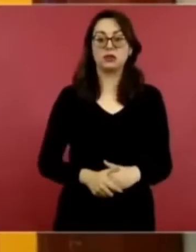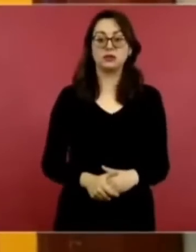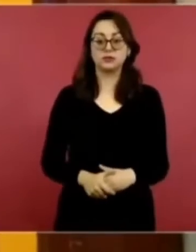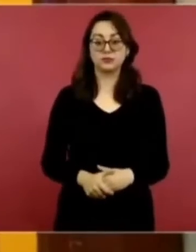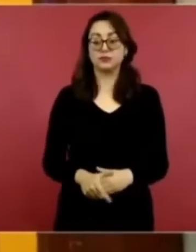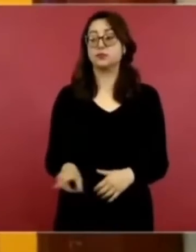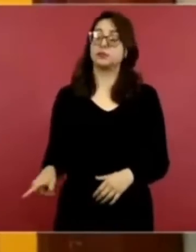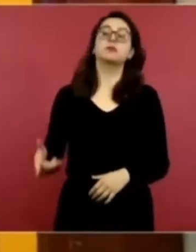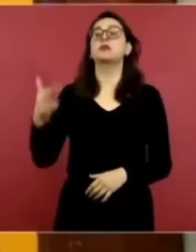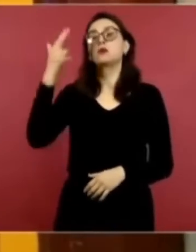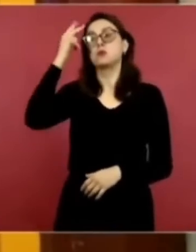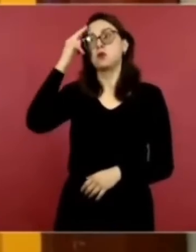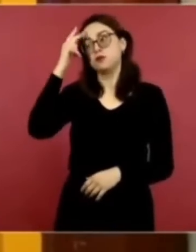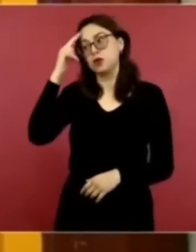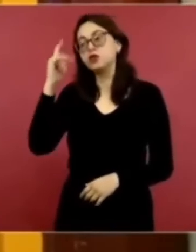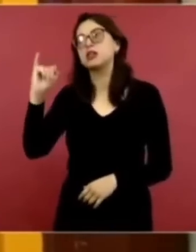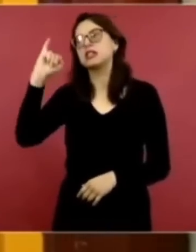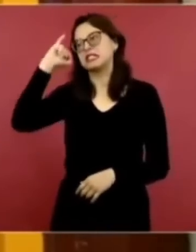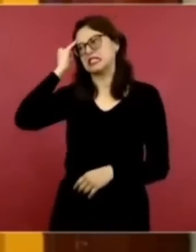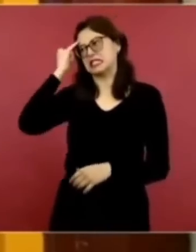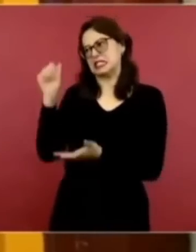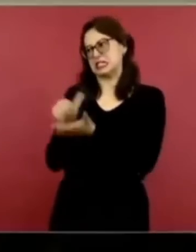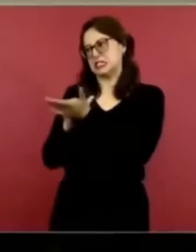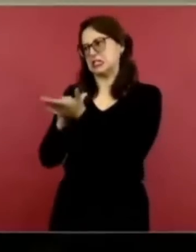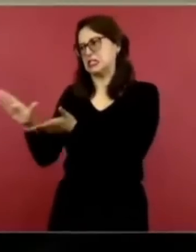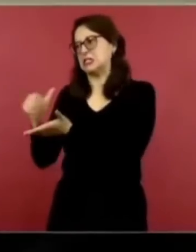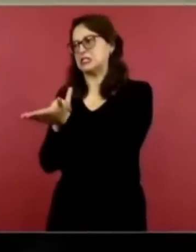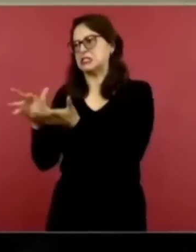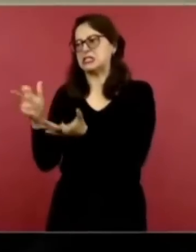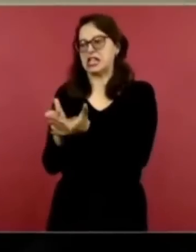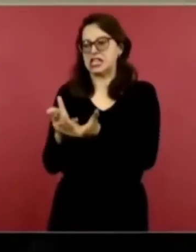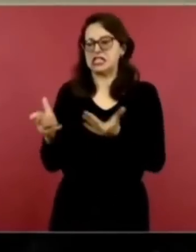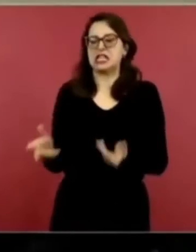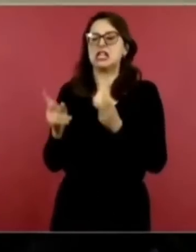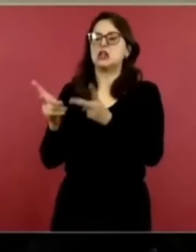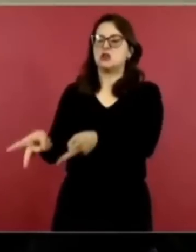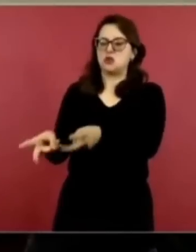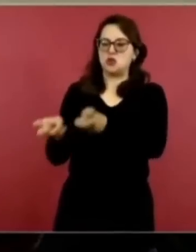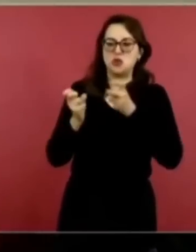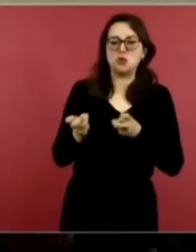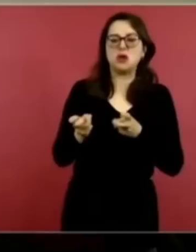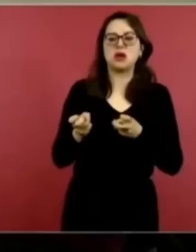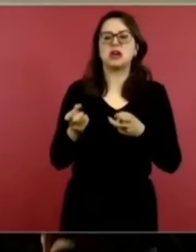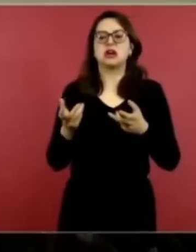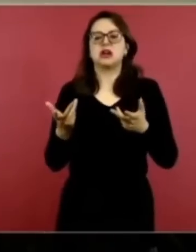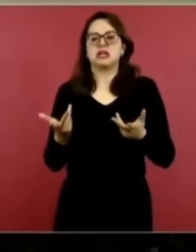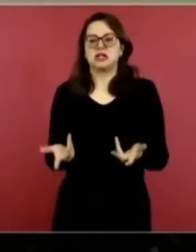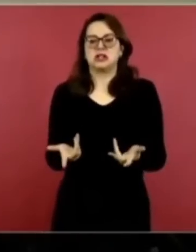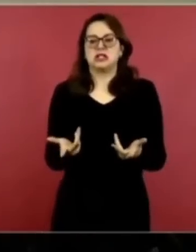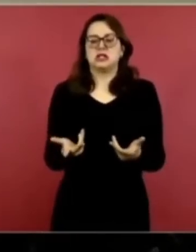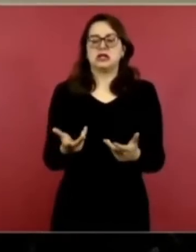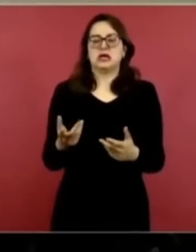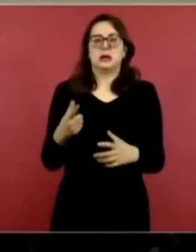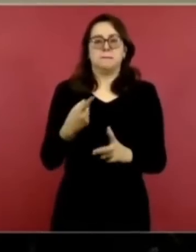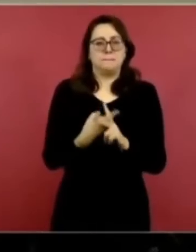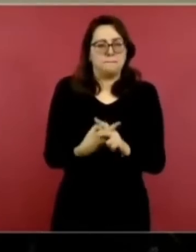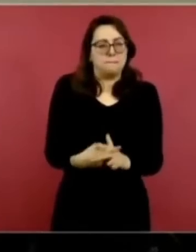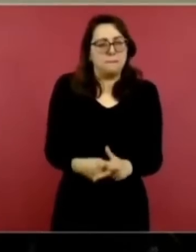sus tierras. Se crearon las llamadas compañías deslindadoras,